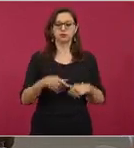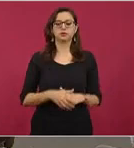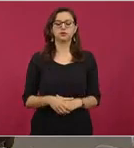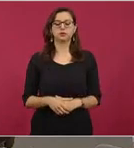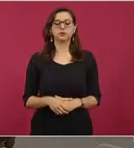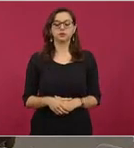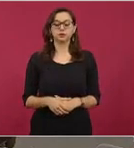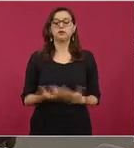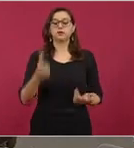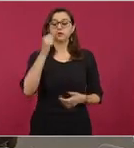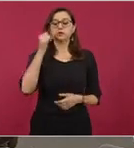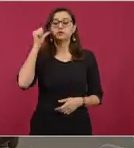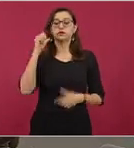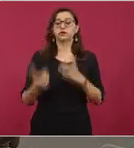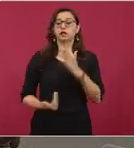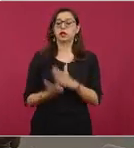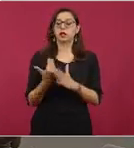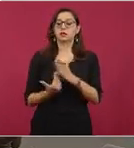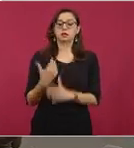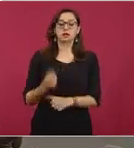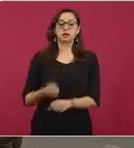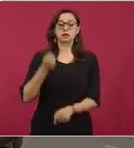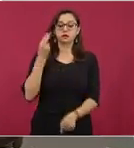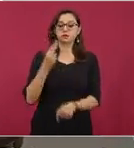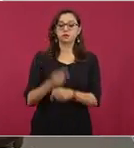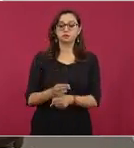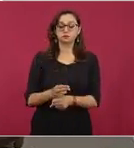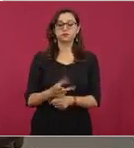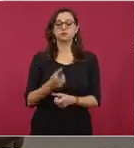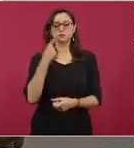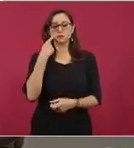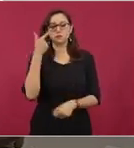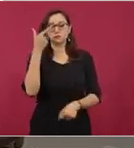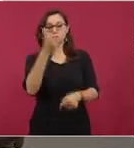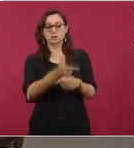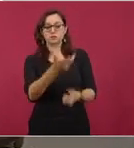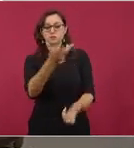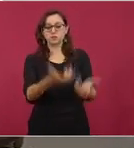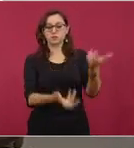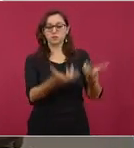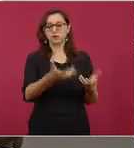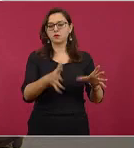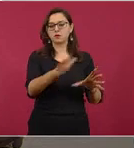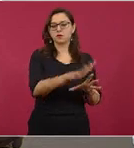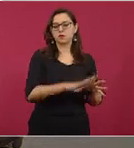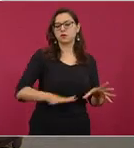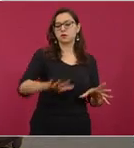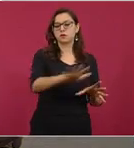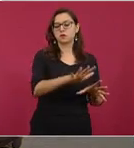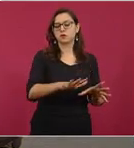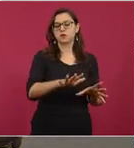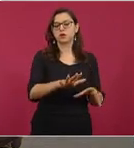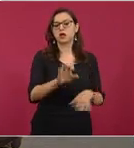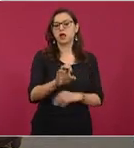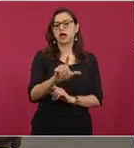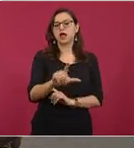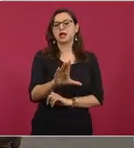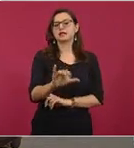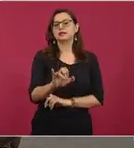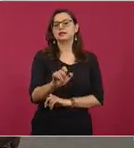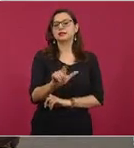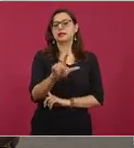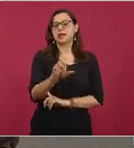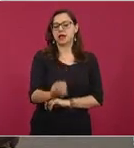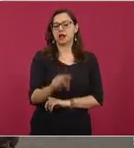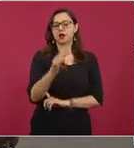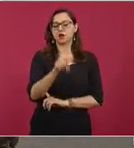temprano se ubicó un incendio forestal en lo que es la reserva de la biosfera El Cielo, en